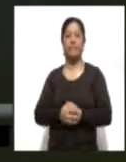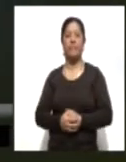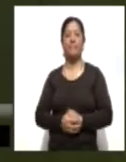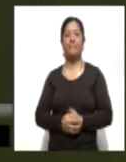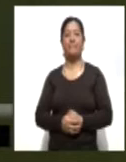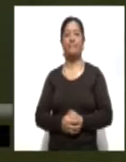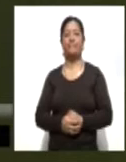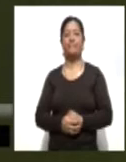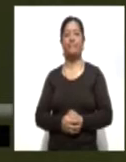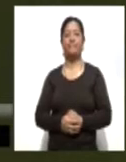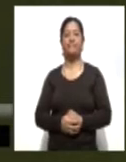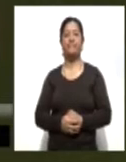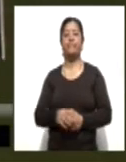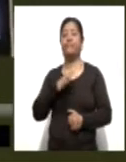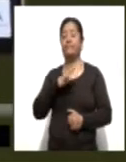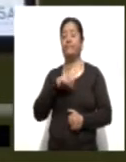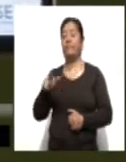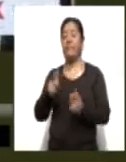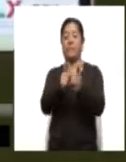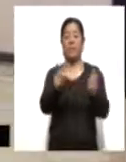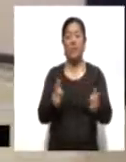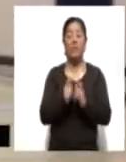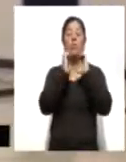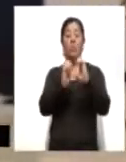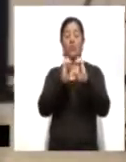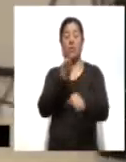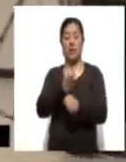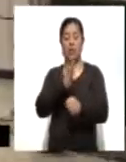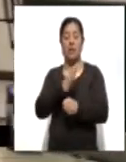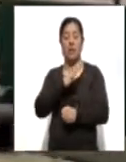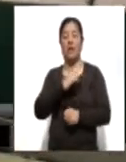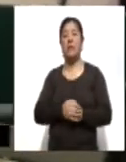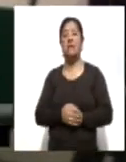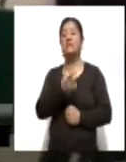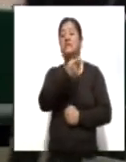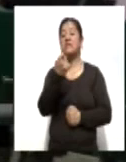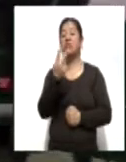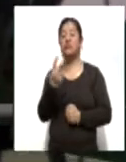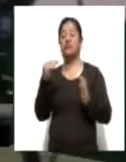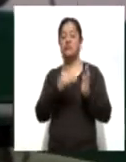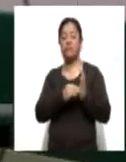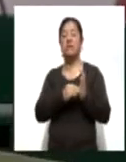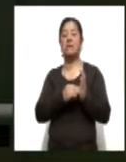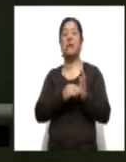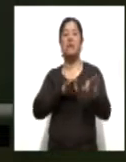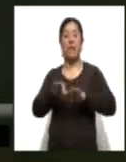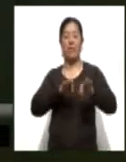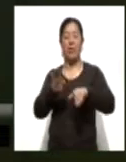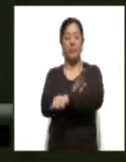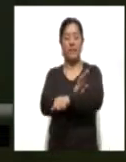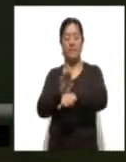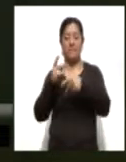destacó las de las acciones de las brigadas Cuídate, que hasta el momento han realizado más de 102 mil acciones en beneficio